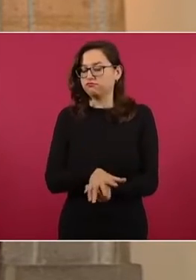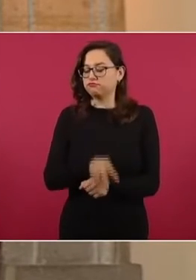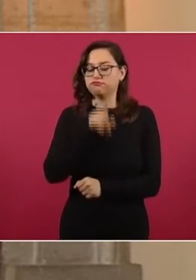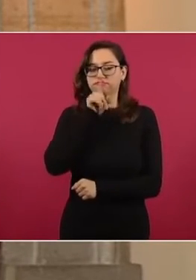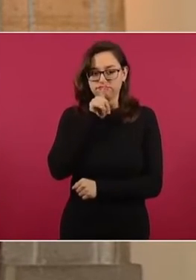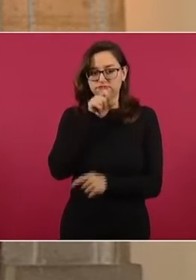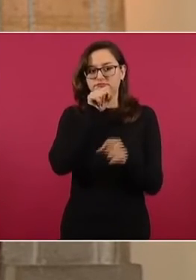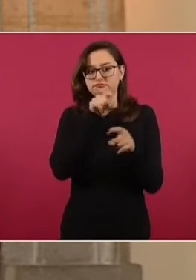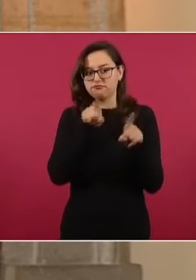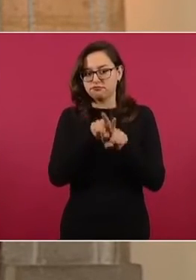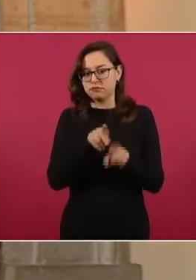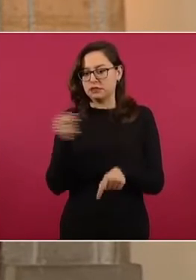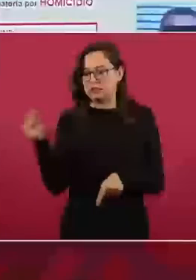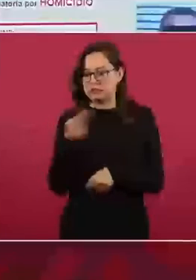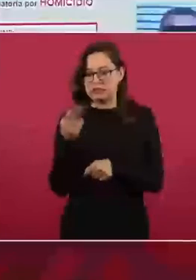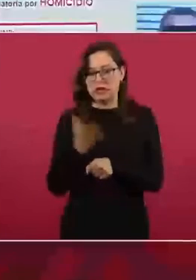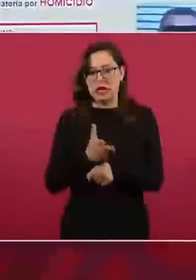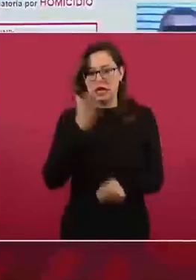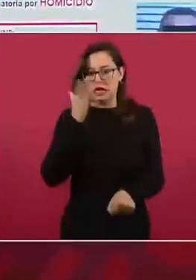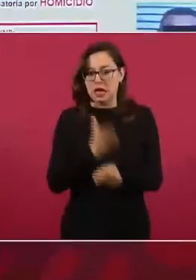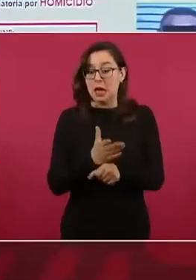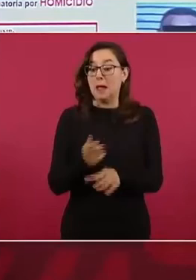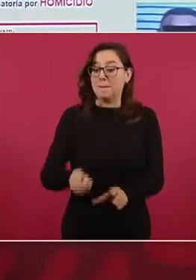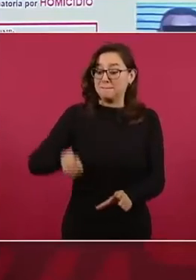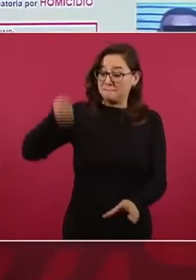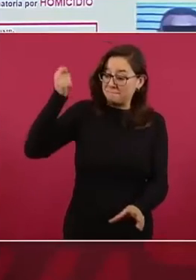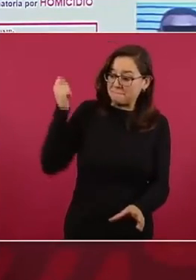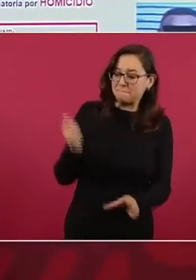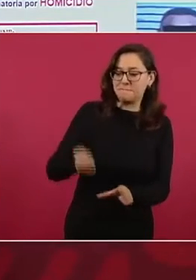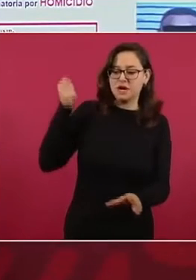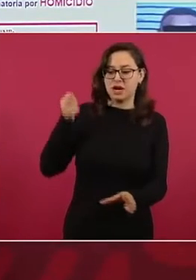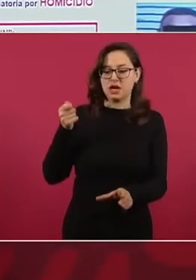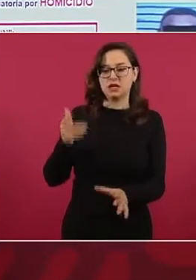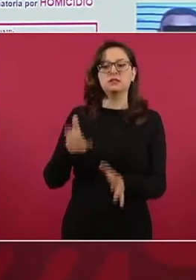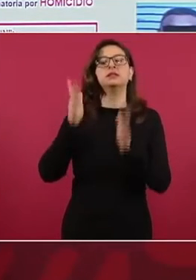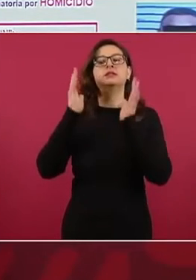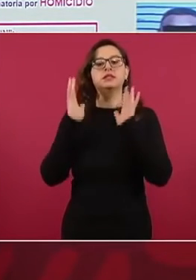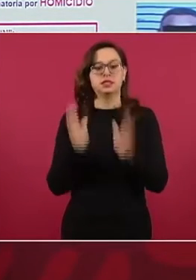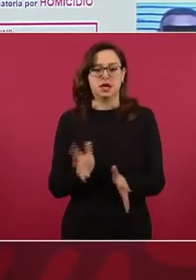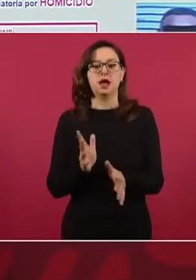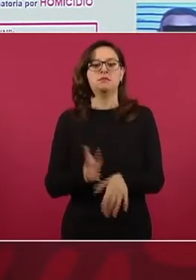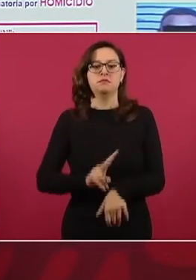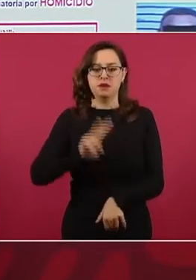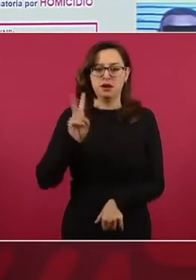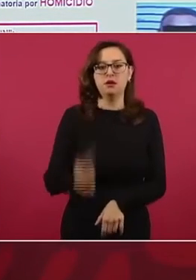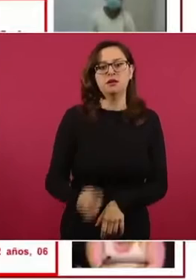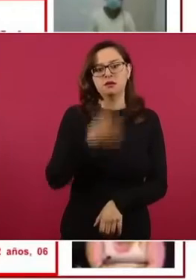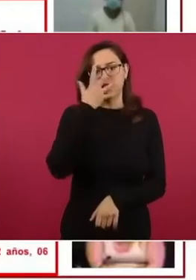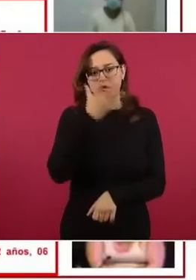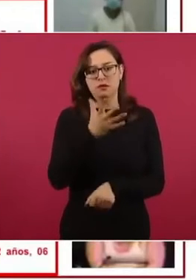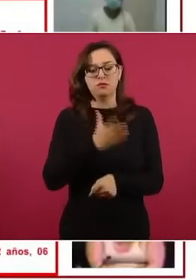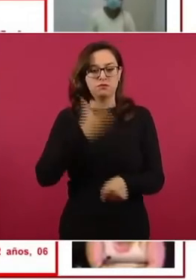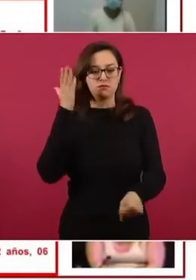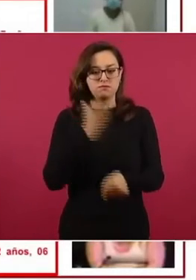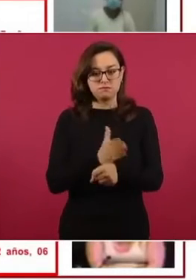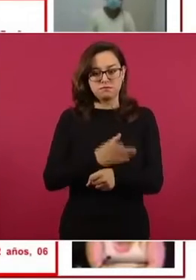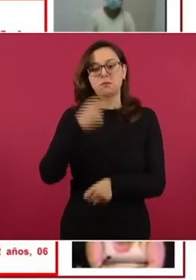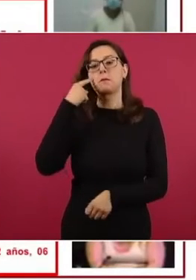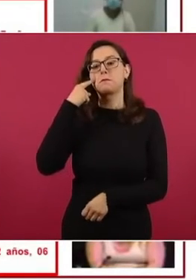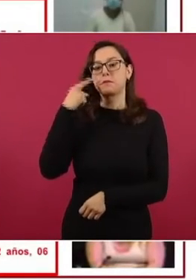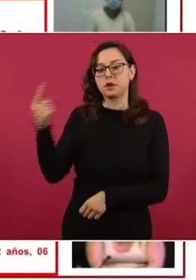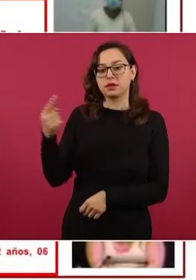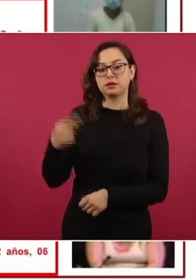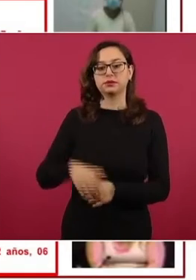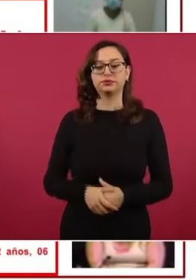estos eventos criminales. Ahí termina precisamente la impunidad. Y queremos reconocer que en el periodo del